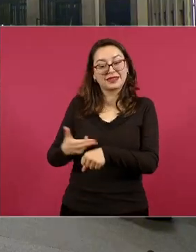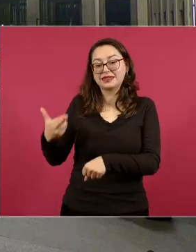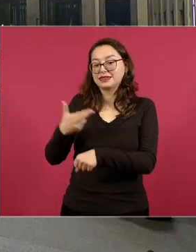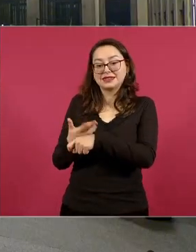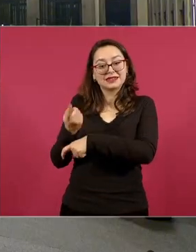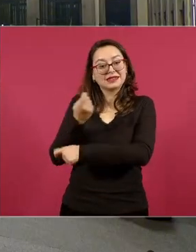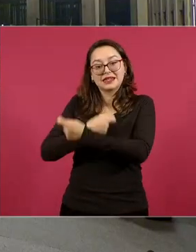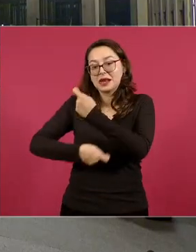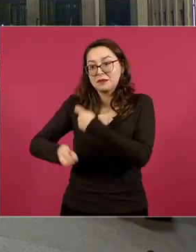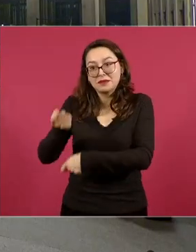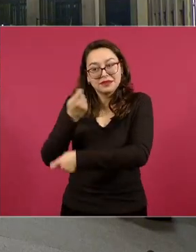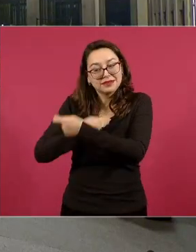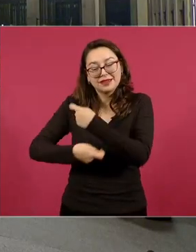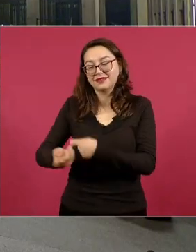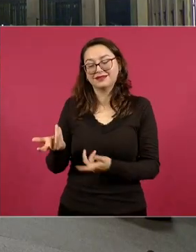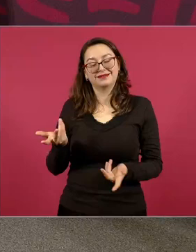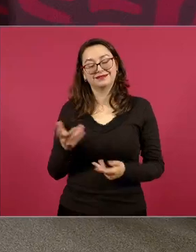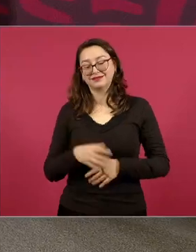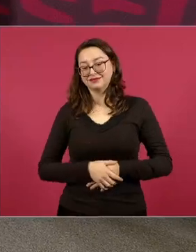un trabajo